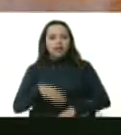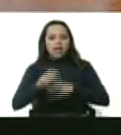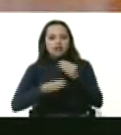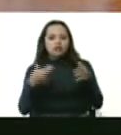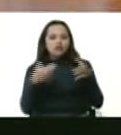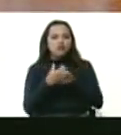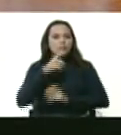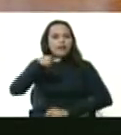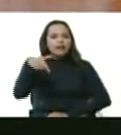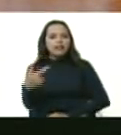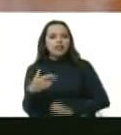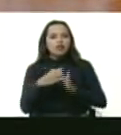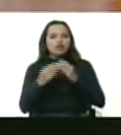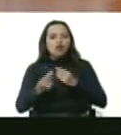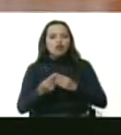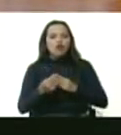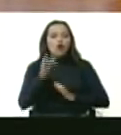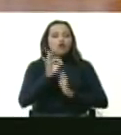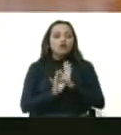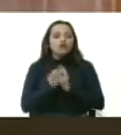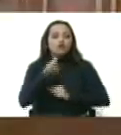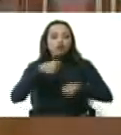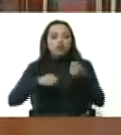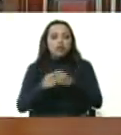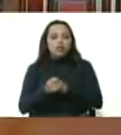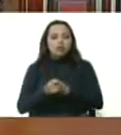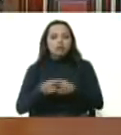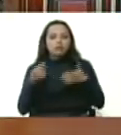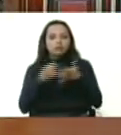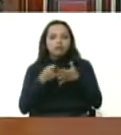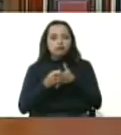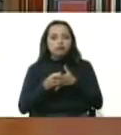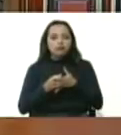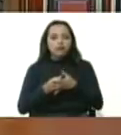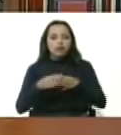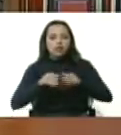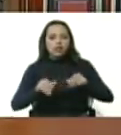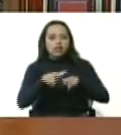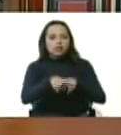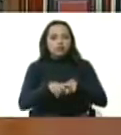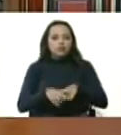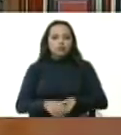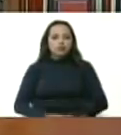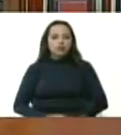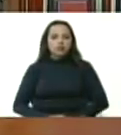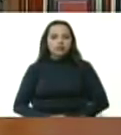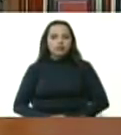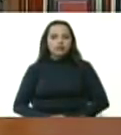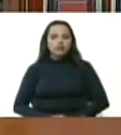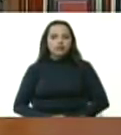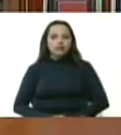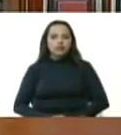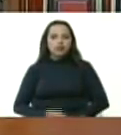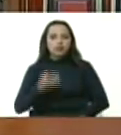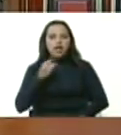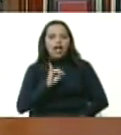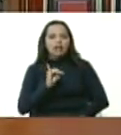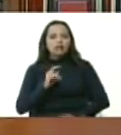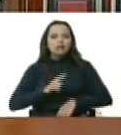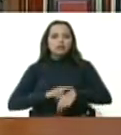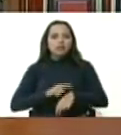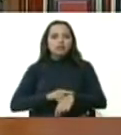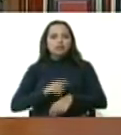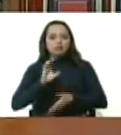mañana con todos los fondos de financiamiento que tenemos para la agricultura vamos a una etapa de centralización